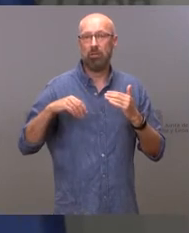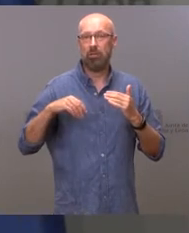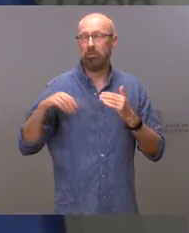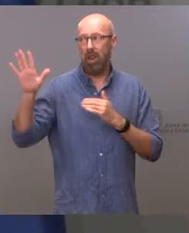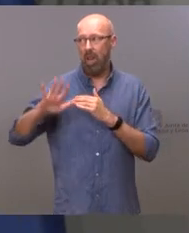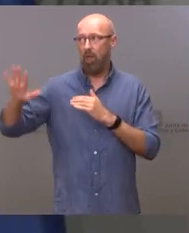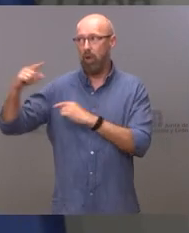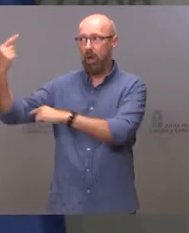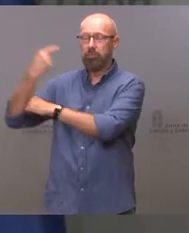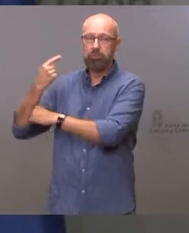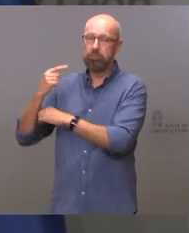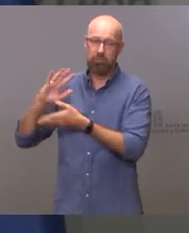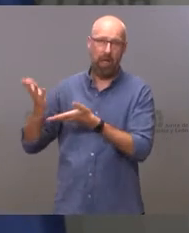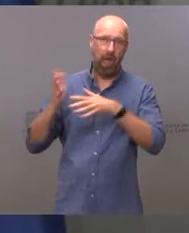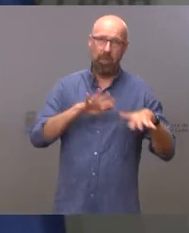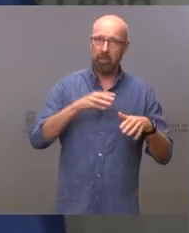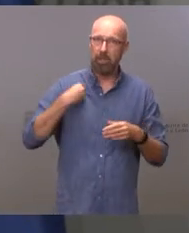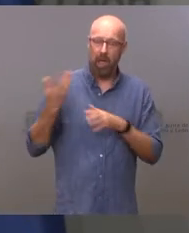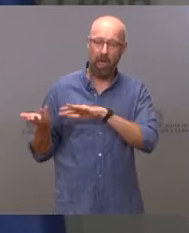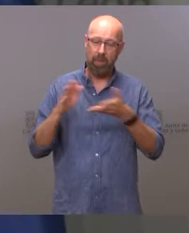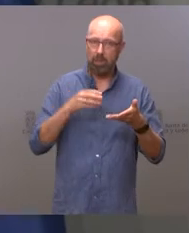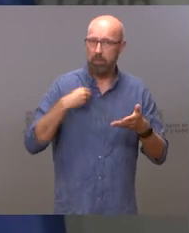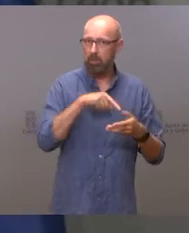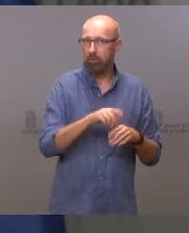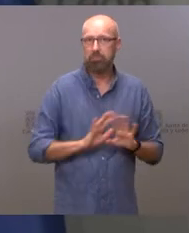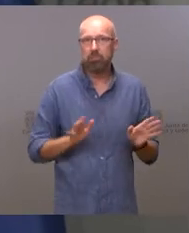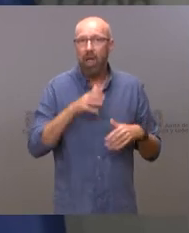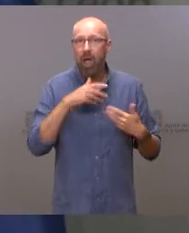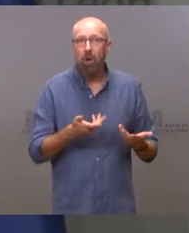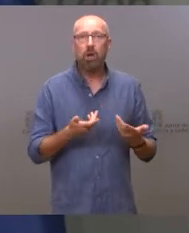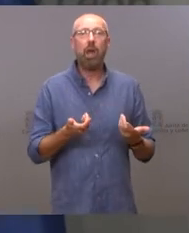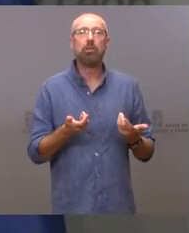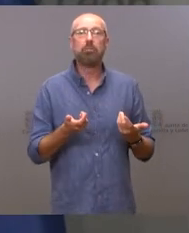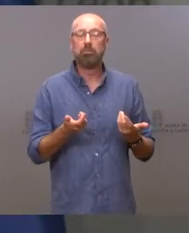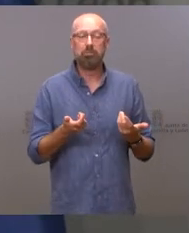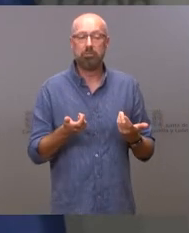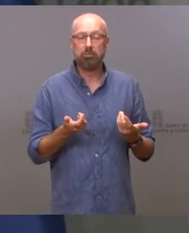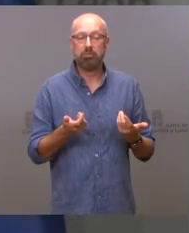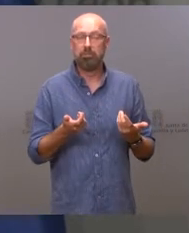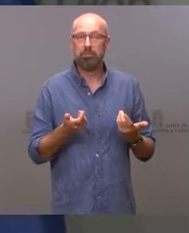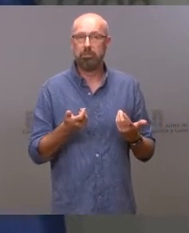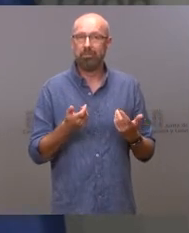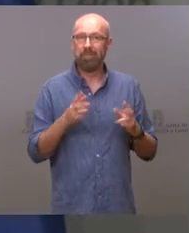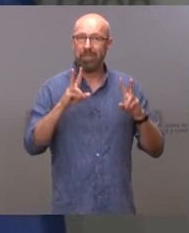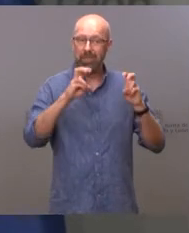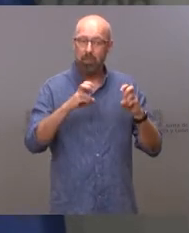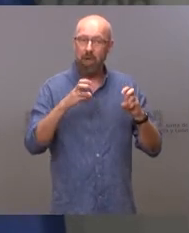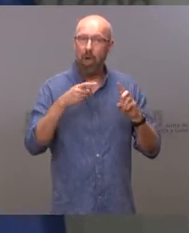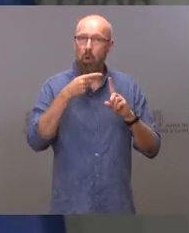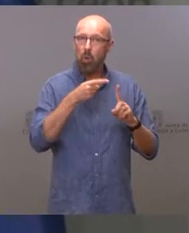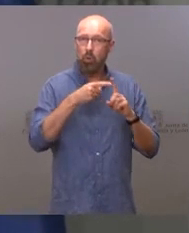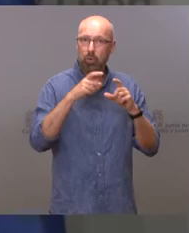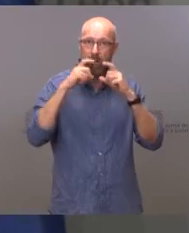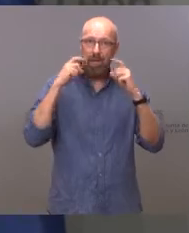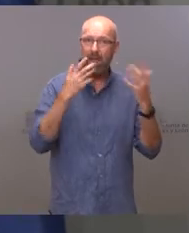nacional. En este momento no está el uso de la mascarilla a nivel nacional.